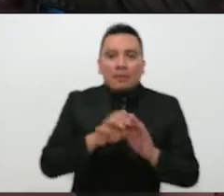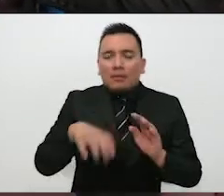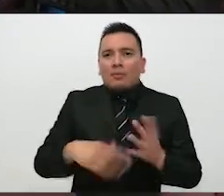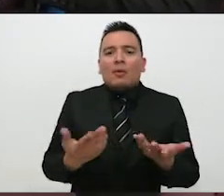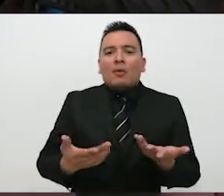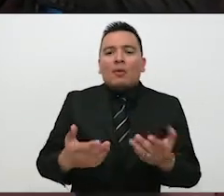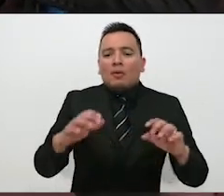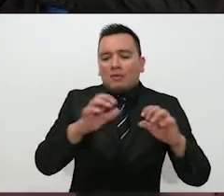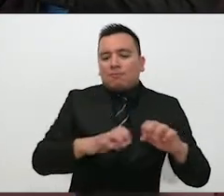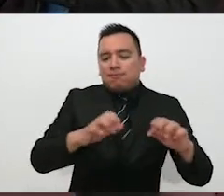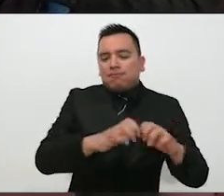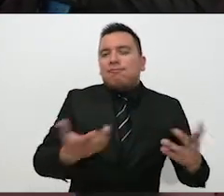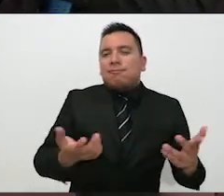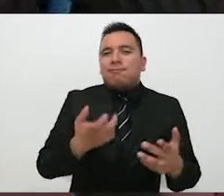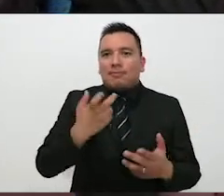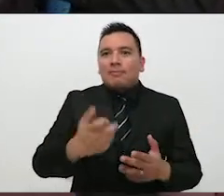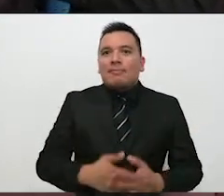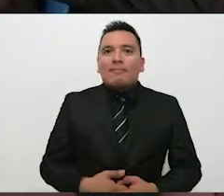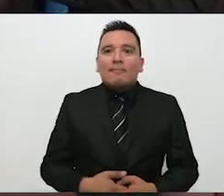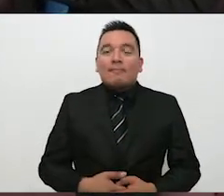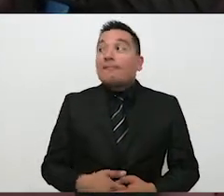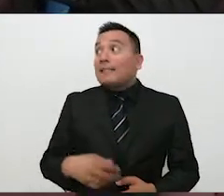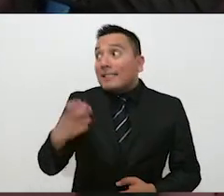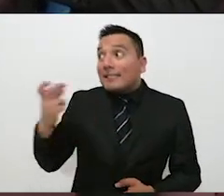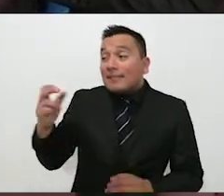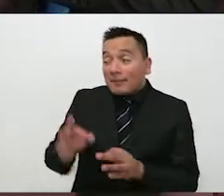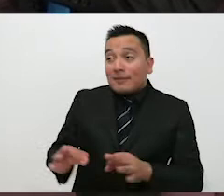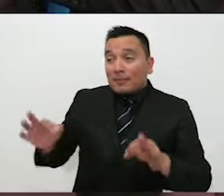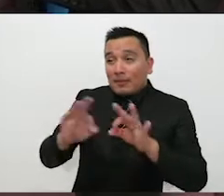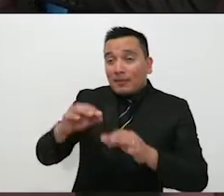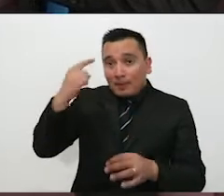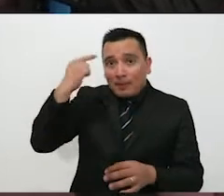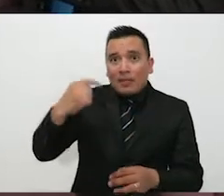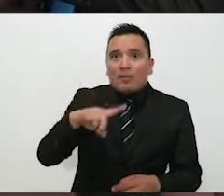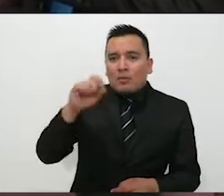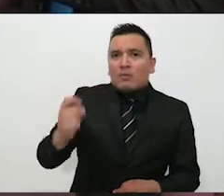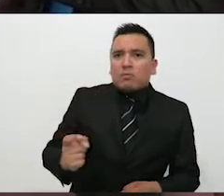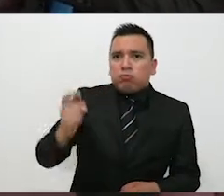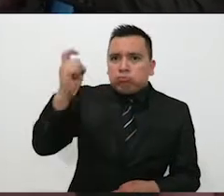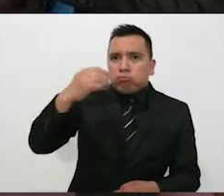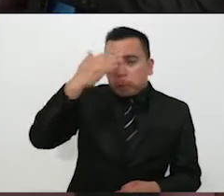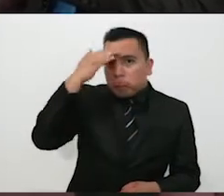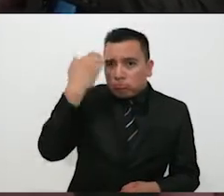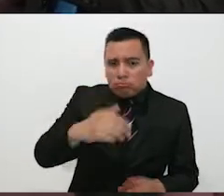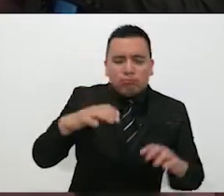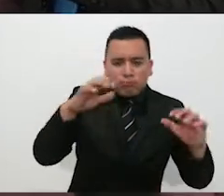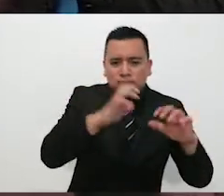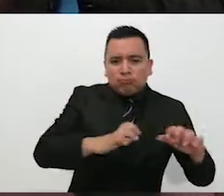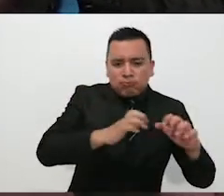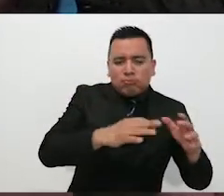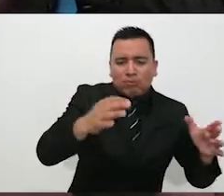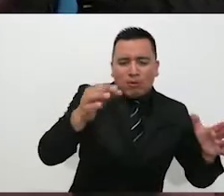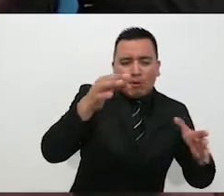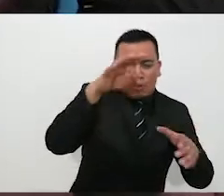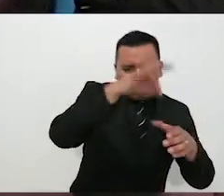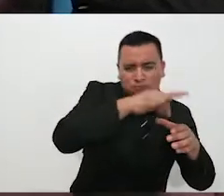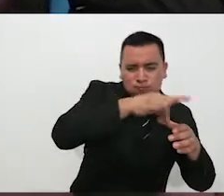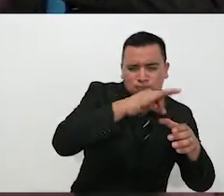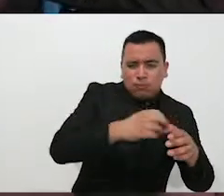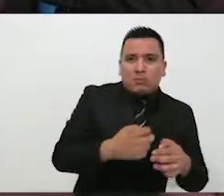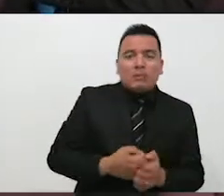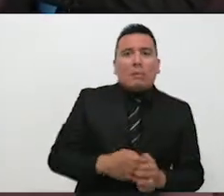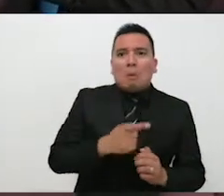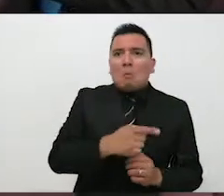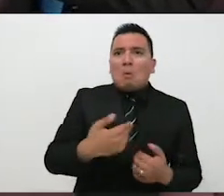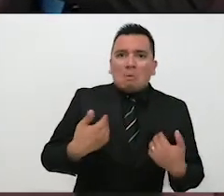las cuestiones electrónicas. Así es. Para la utilización de sus derechos, para empezar a votar. Que sabemos que es muy importante ese